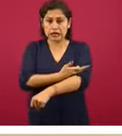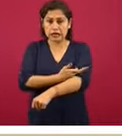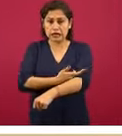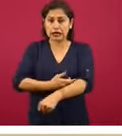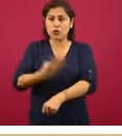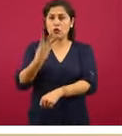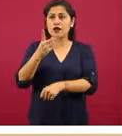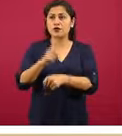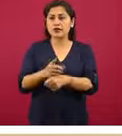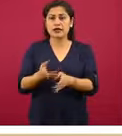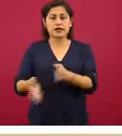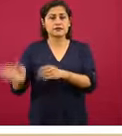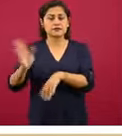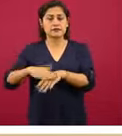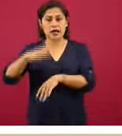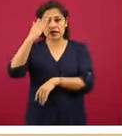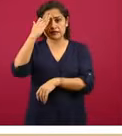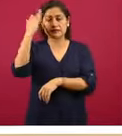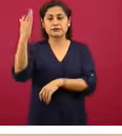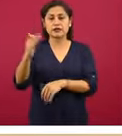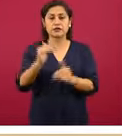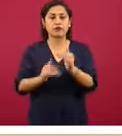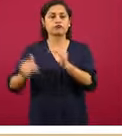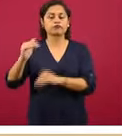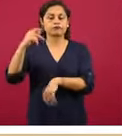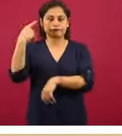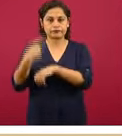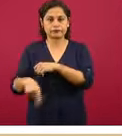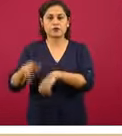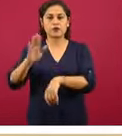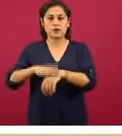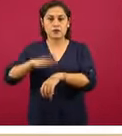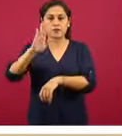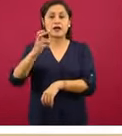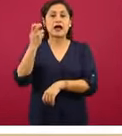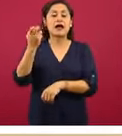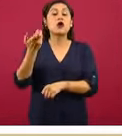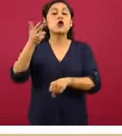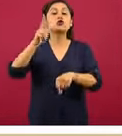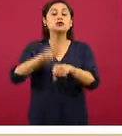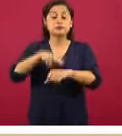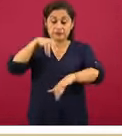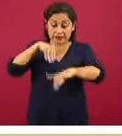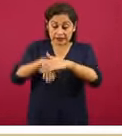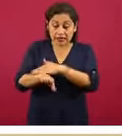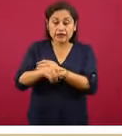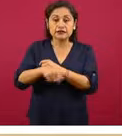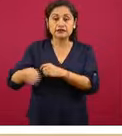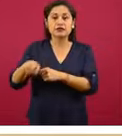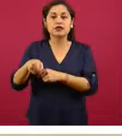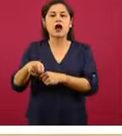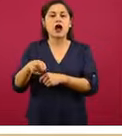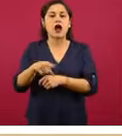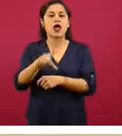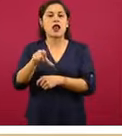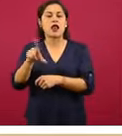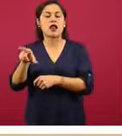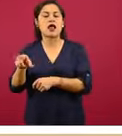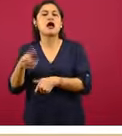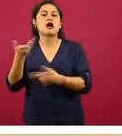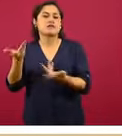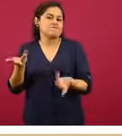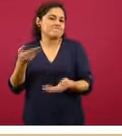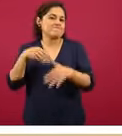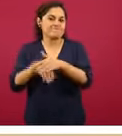días, 24 y se incrementó un poco ese porcentaje. En los hospitalizados, estos porcentajes son mucho más altos. Y vemos como el agente